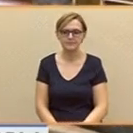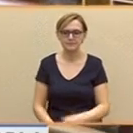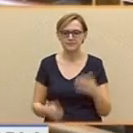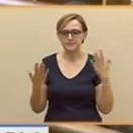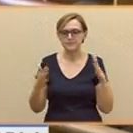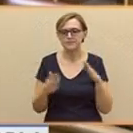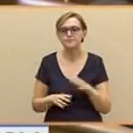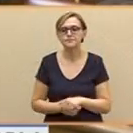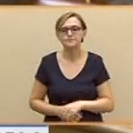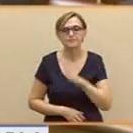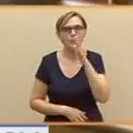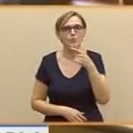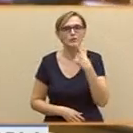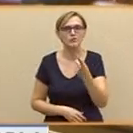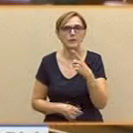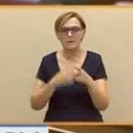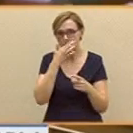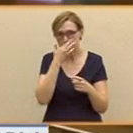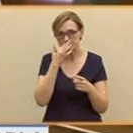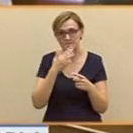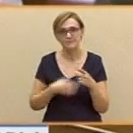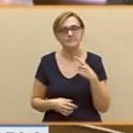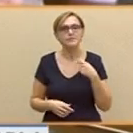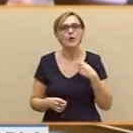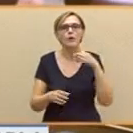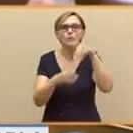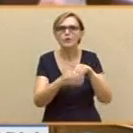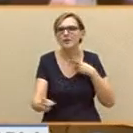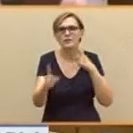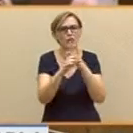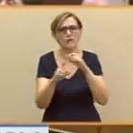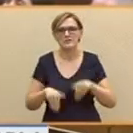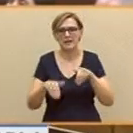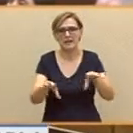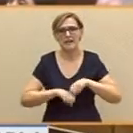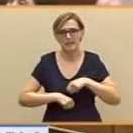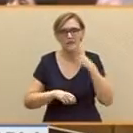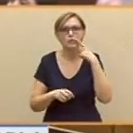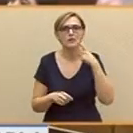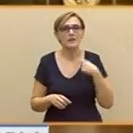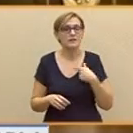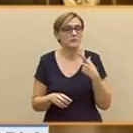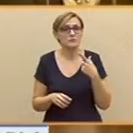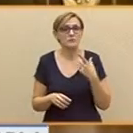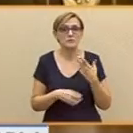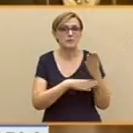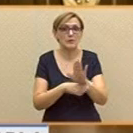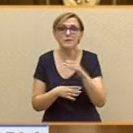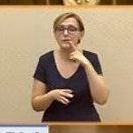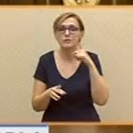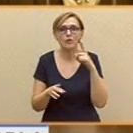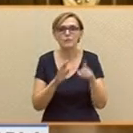Por eso le digo que vamos a votar en contra de su candidatura y le aseguro que nuestra posición se va a mantener. Es una cuestión de